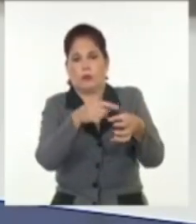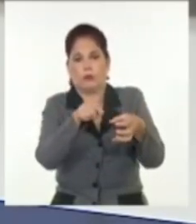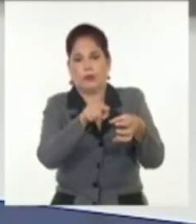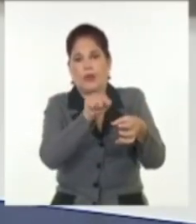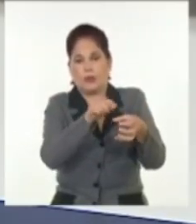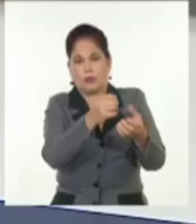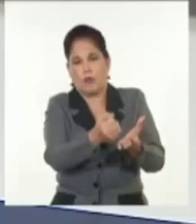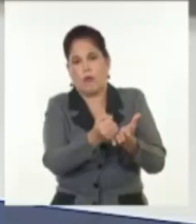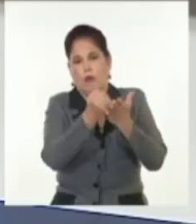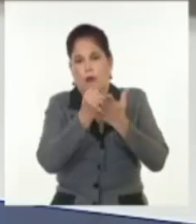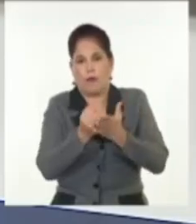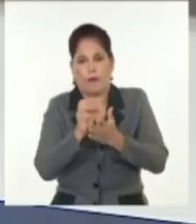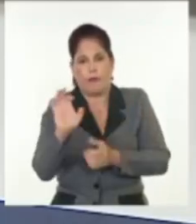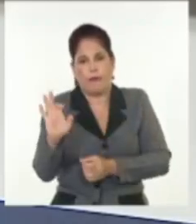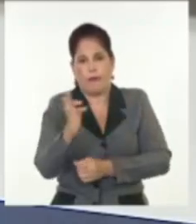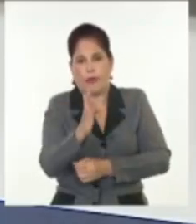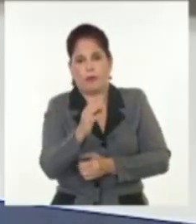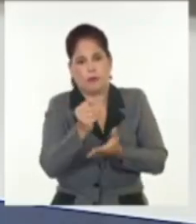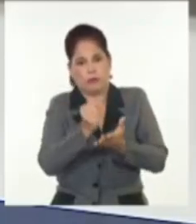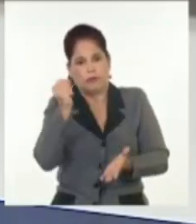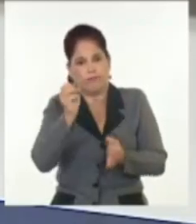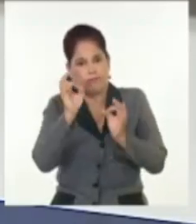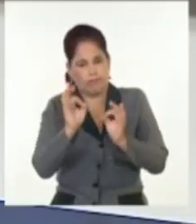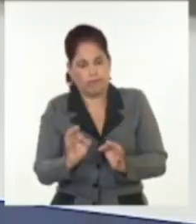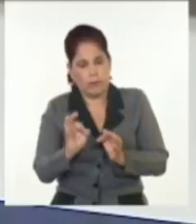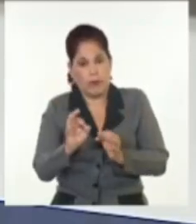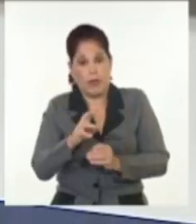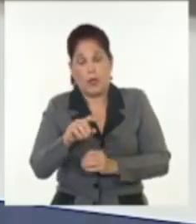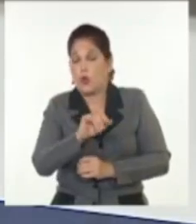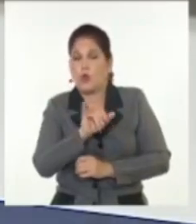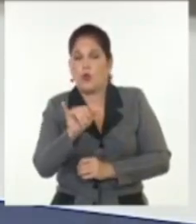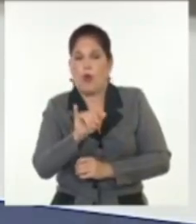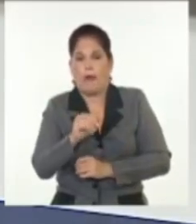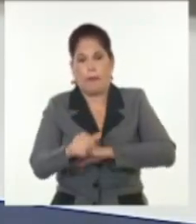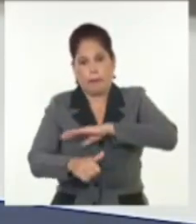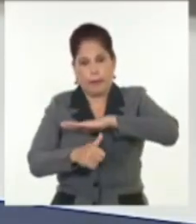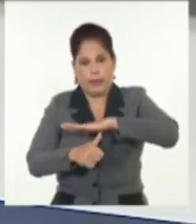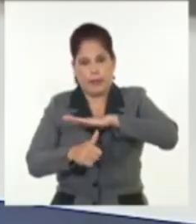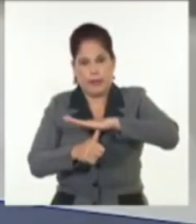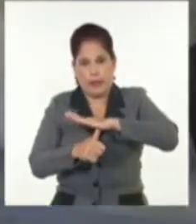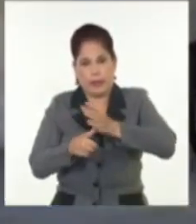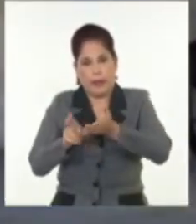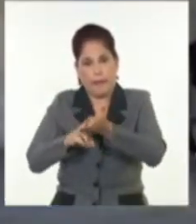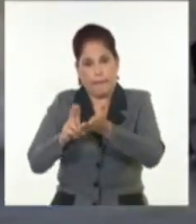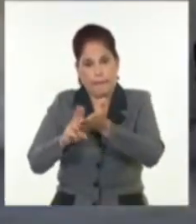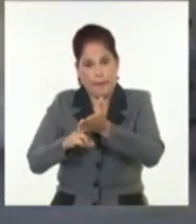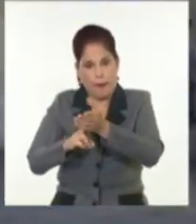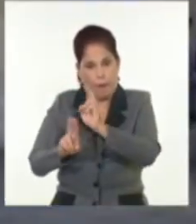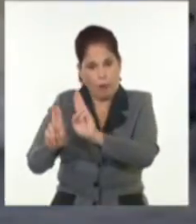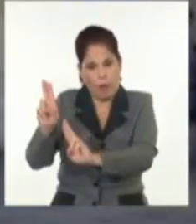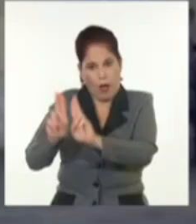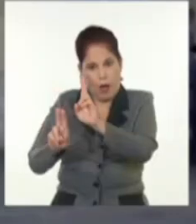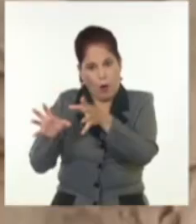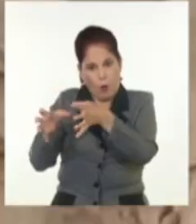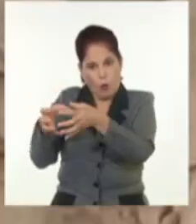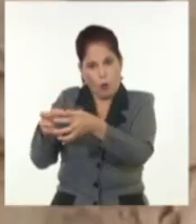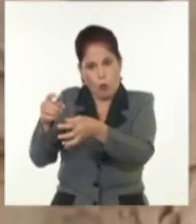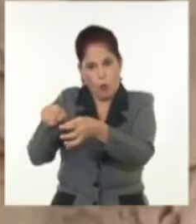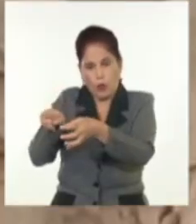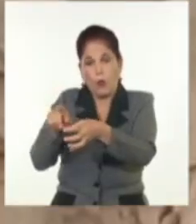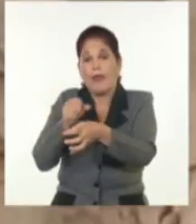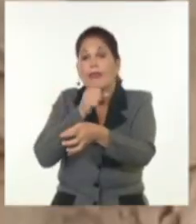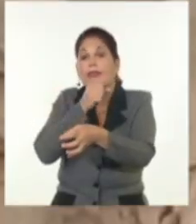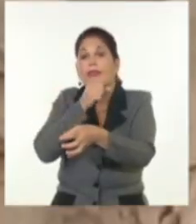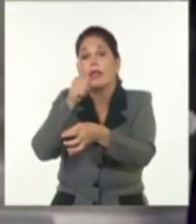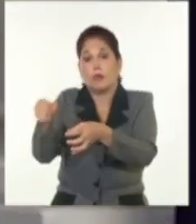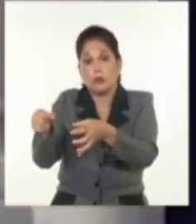apoyo. Ello confirma la complicidad de las fuerzas de Emmanuel Macron con la militancia de Marine Le Pen, tal como ha denunciado